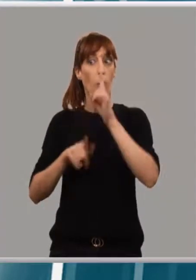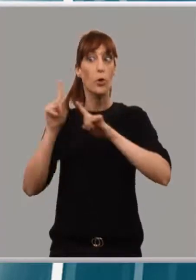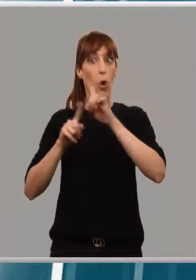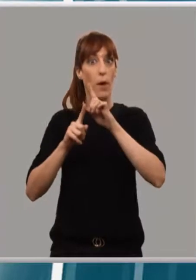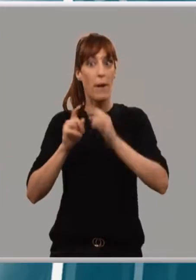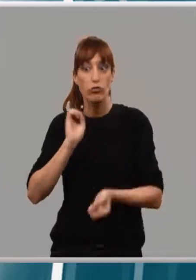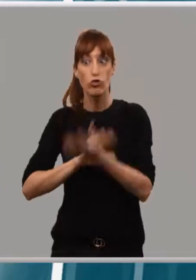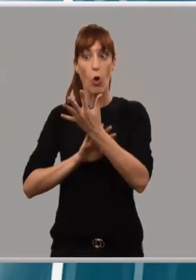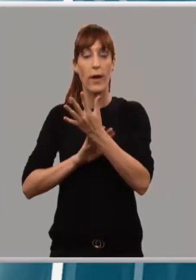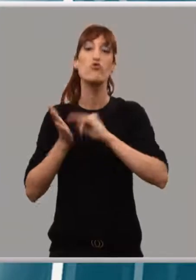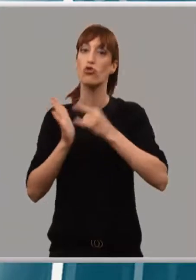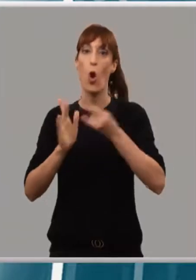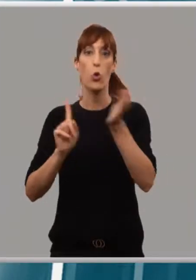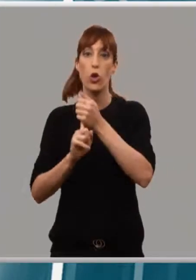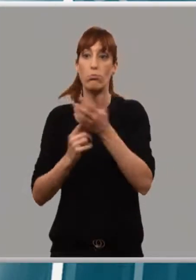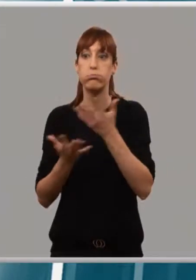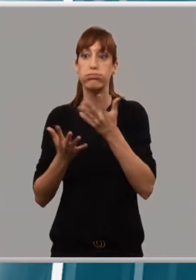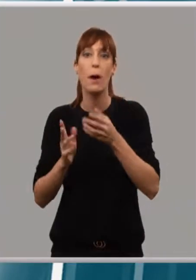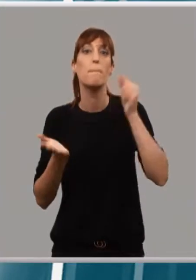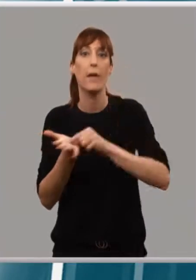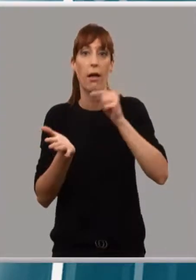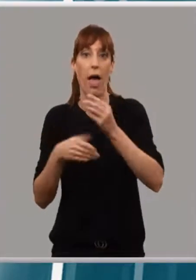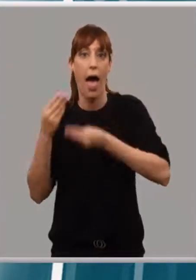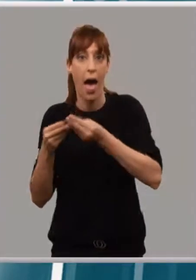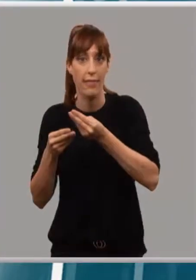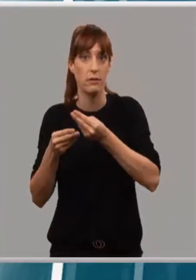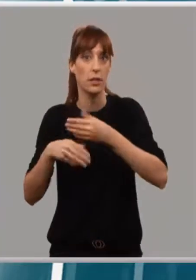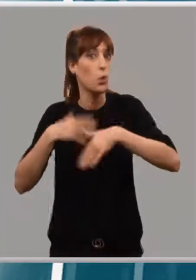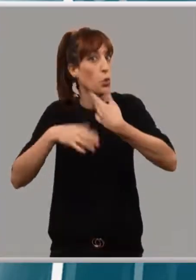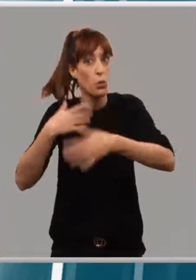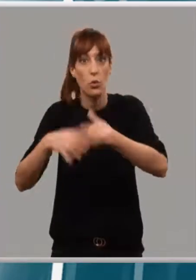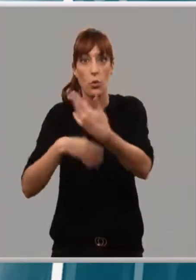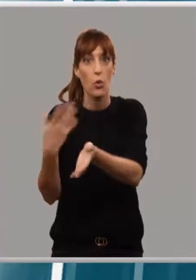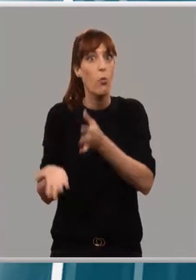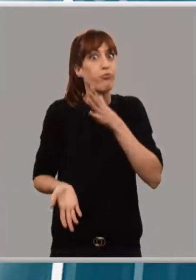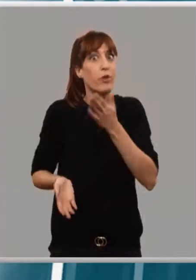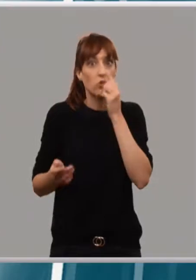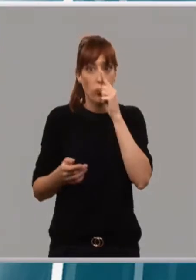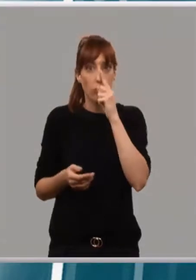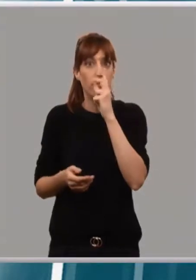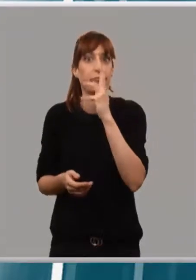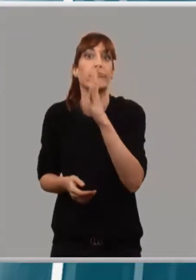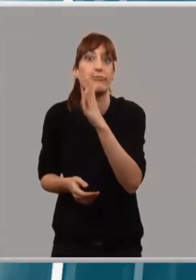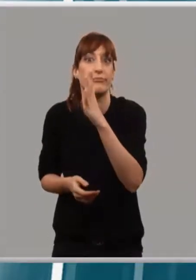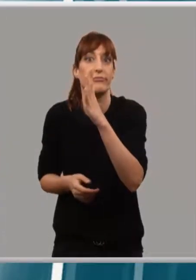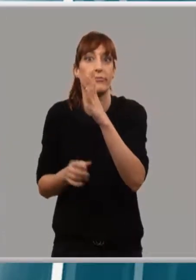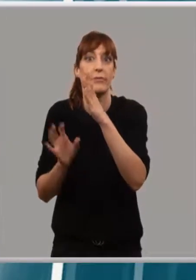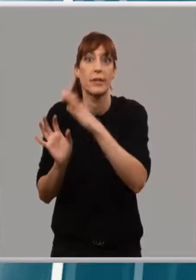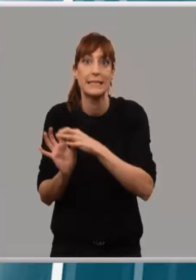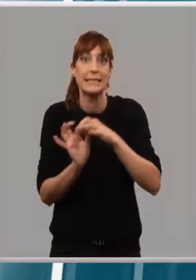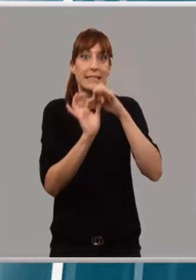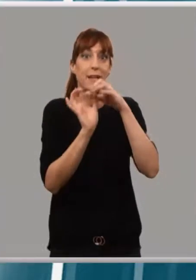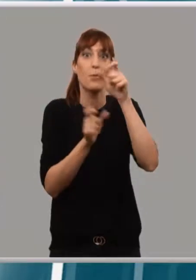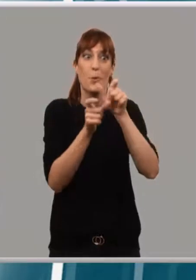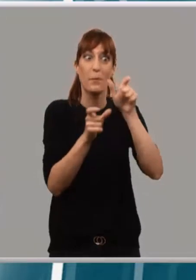Una cosa está clara, el sector agrícola debe ser capaz de hacer frente a la revolución que le espera, marcada sobre todo por el nuevo consumidor.